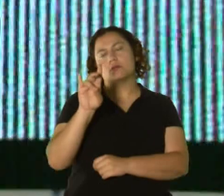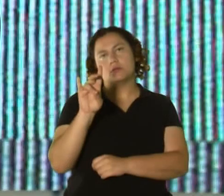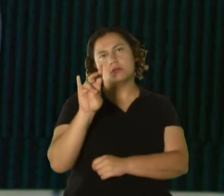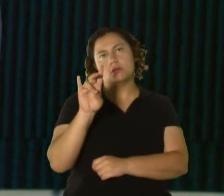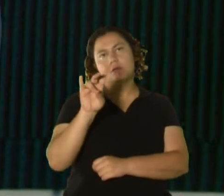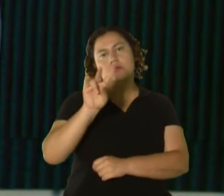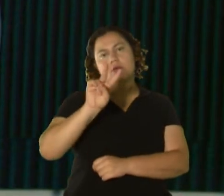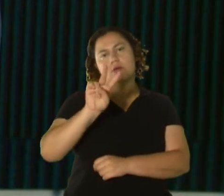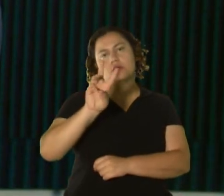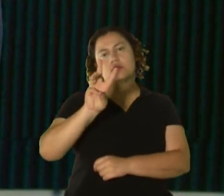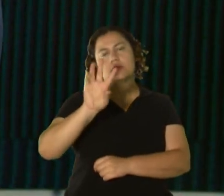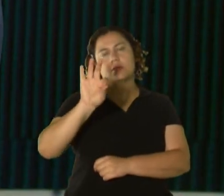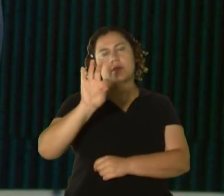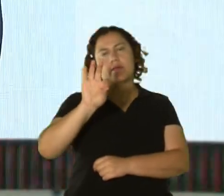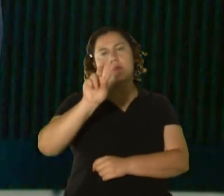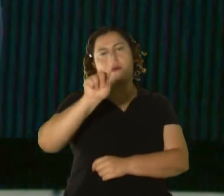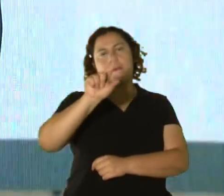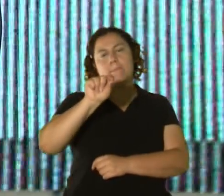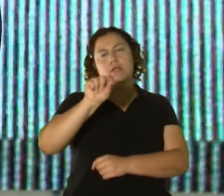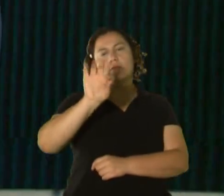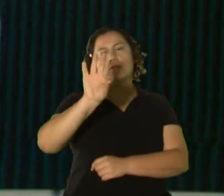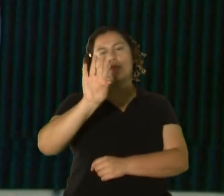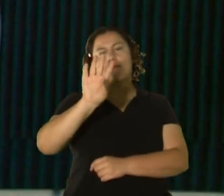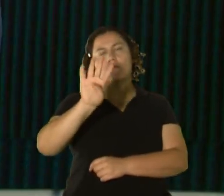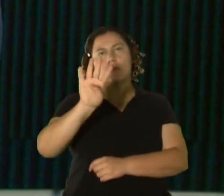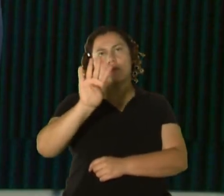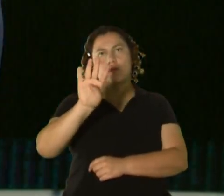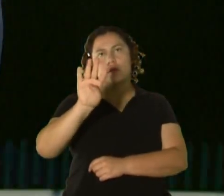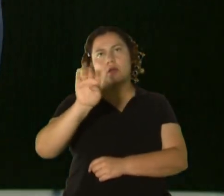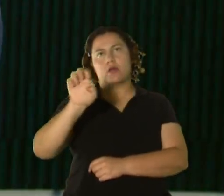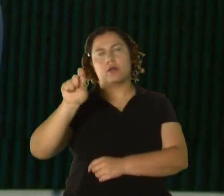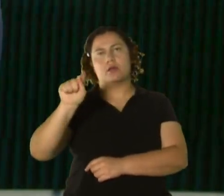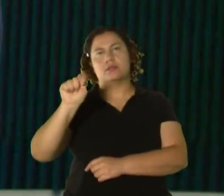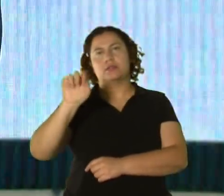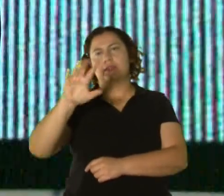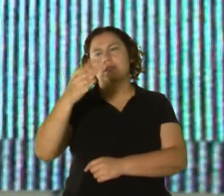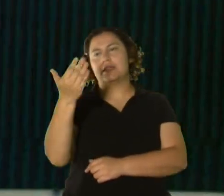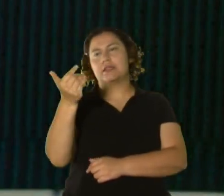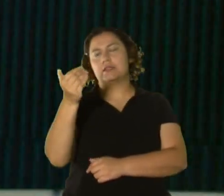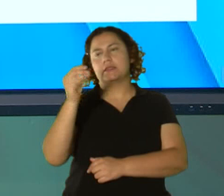-269-294, extensión 1552.